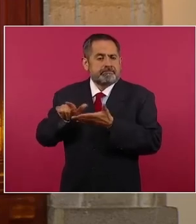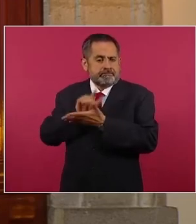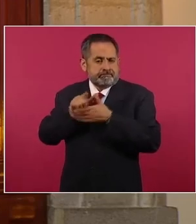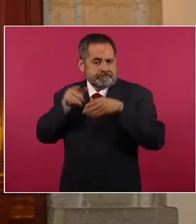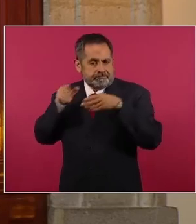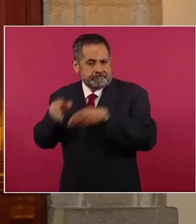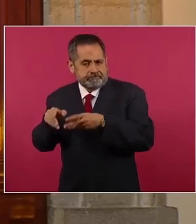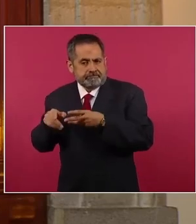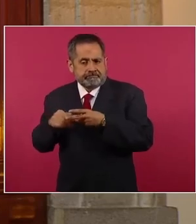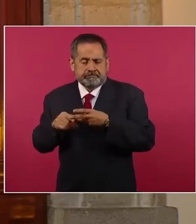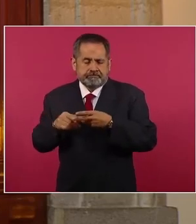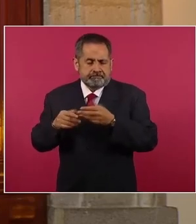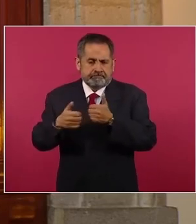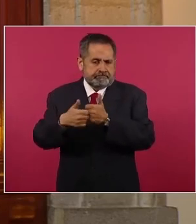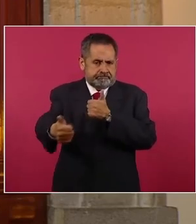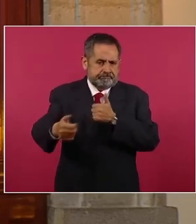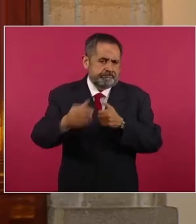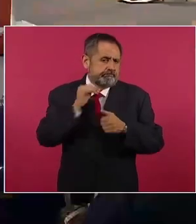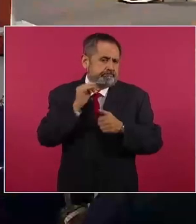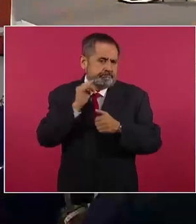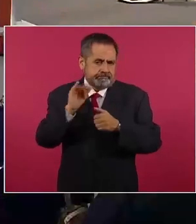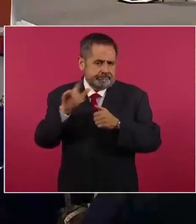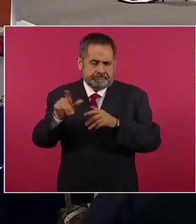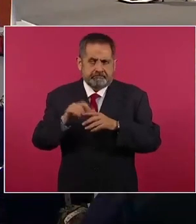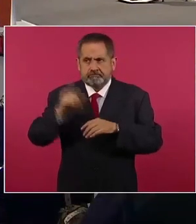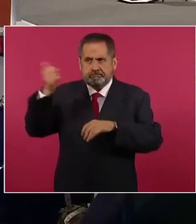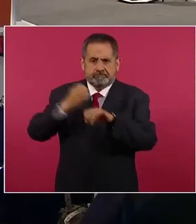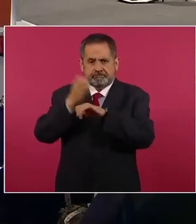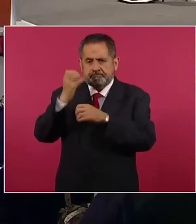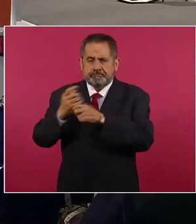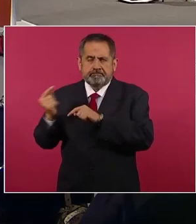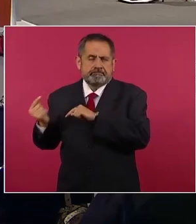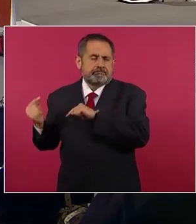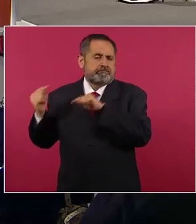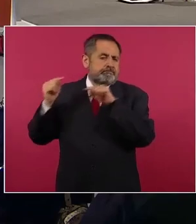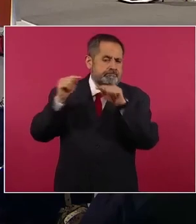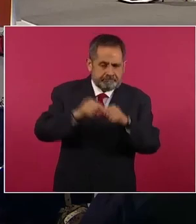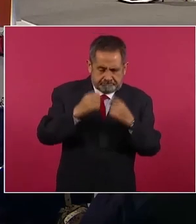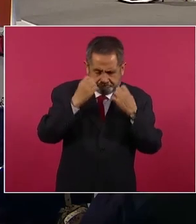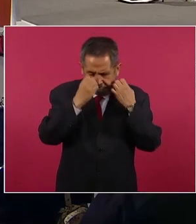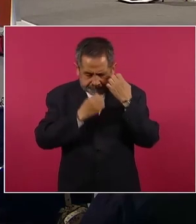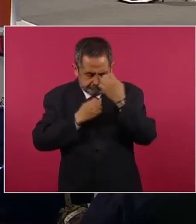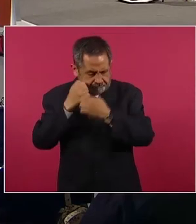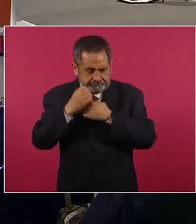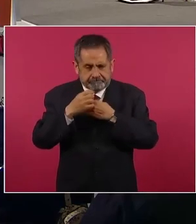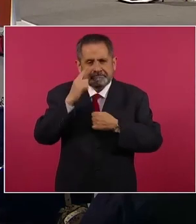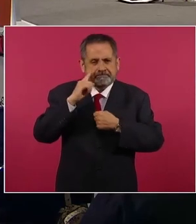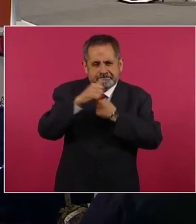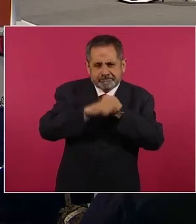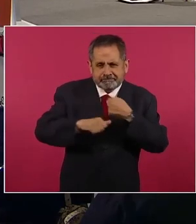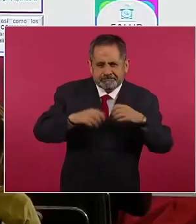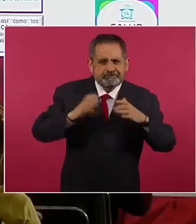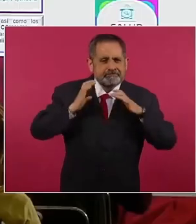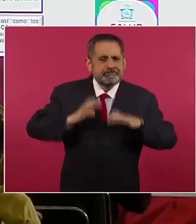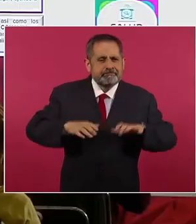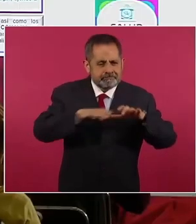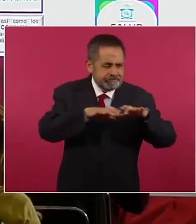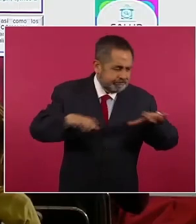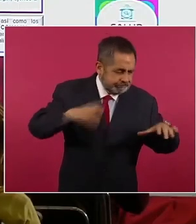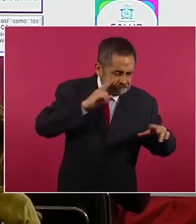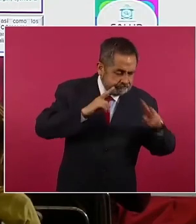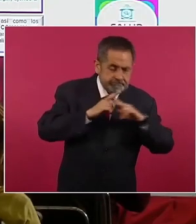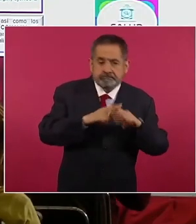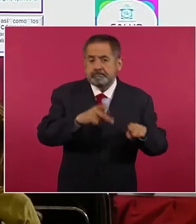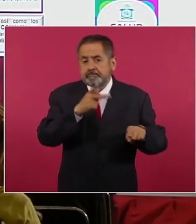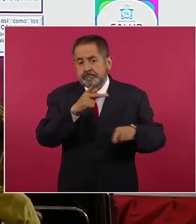ajenos a la Fiscalía y procedentes de otro estado. Esto último en coordinación y con la anuencia